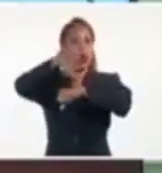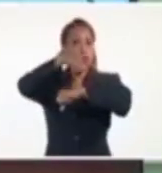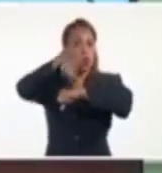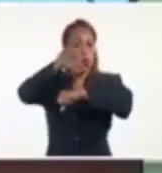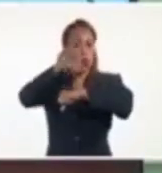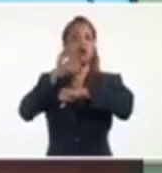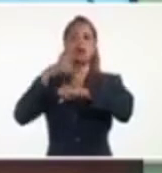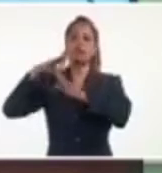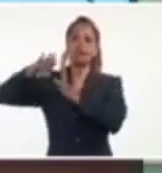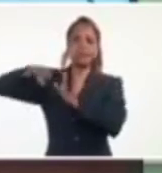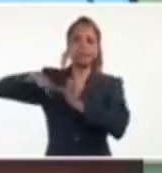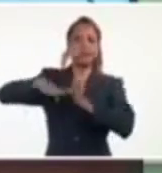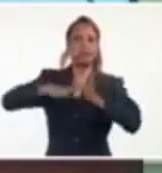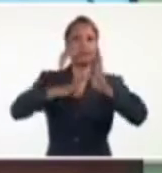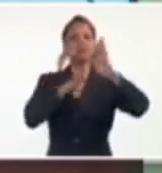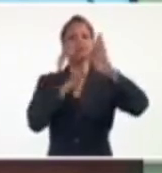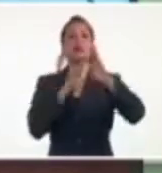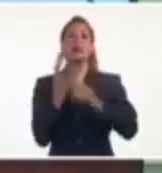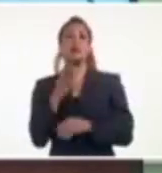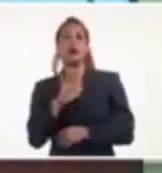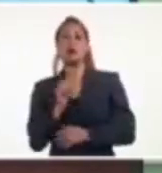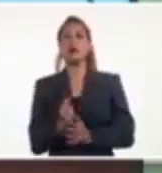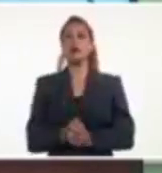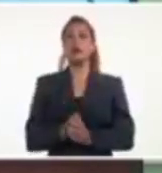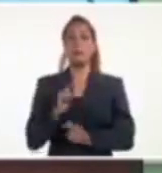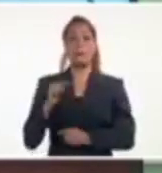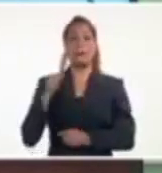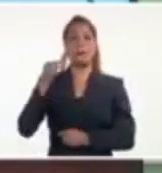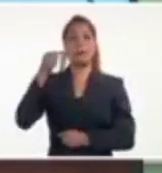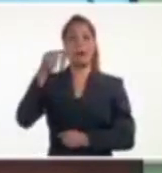digamos, mañana.